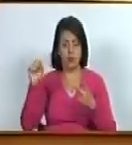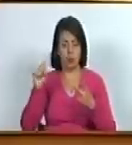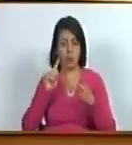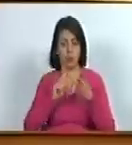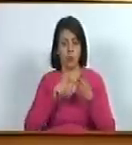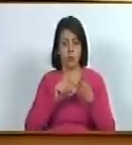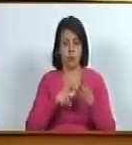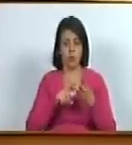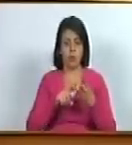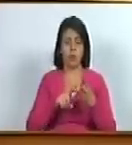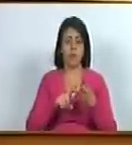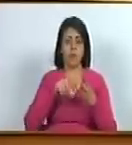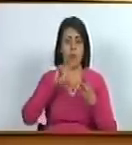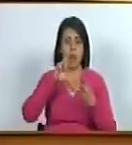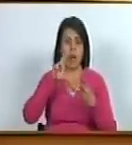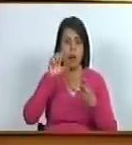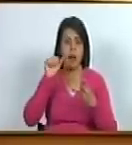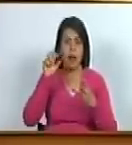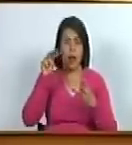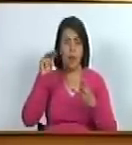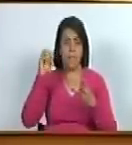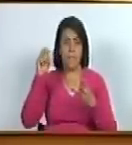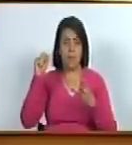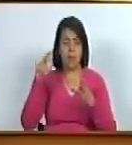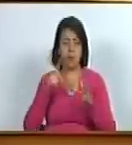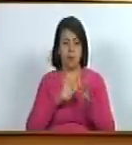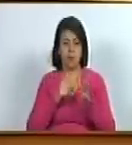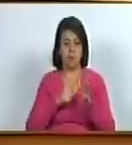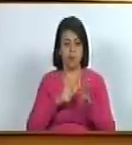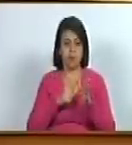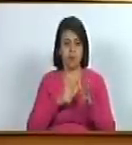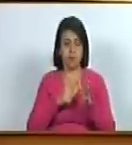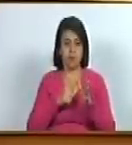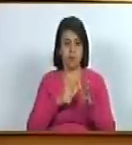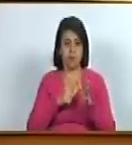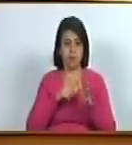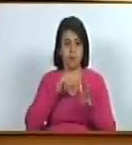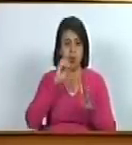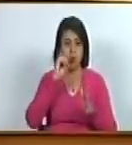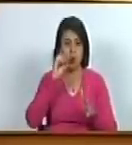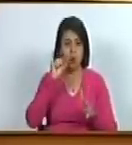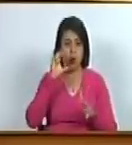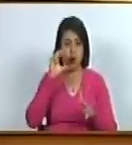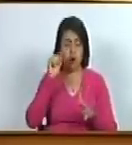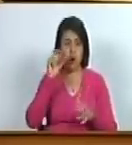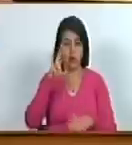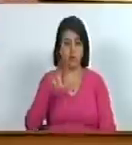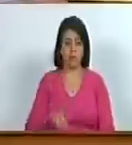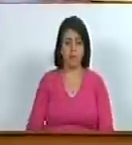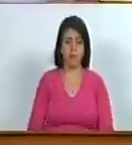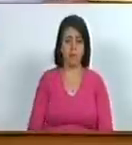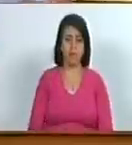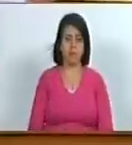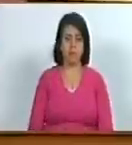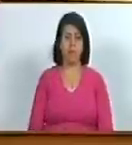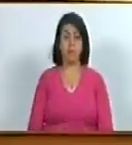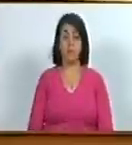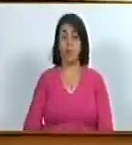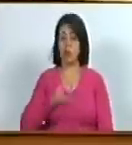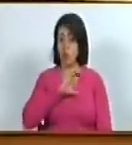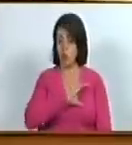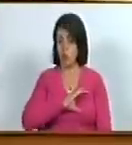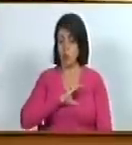tortosa diputado ramón lobo moreno y diputado óscar rondero rangel se les